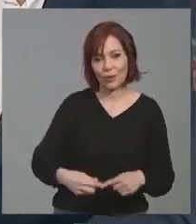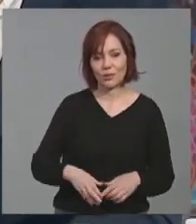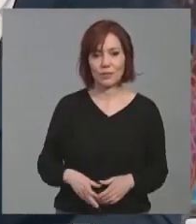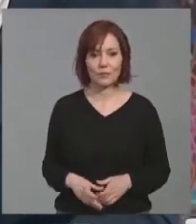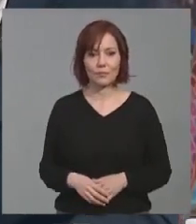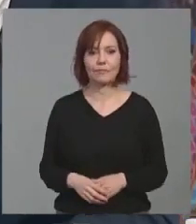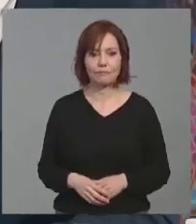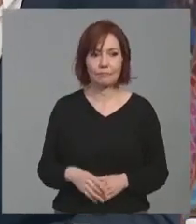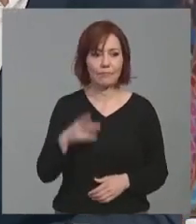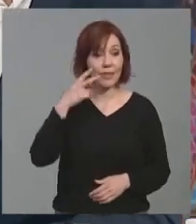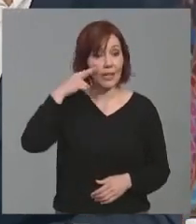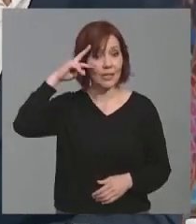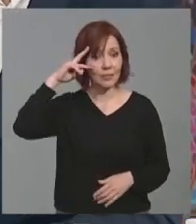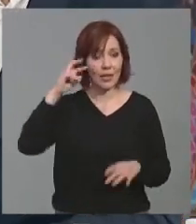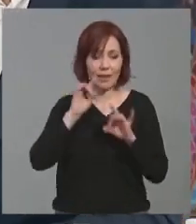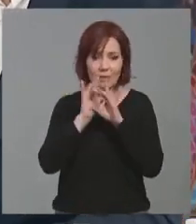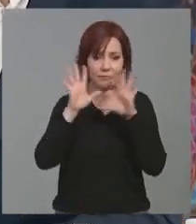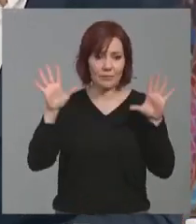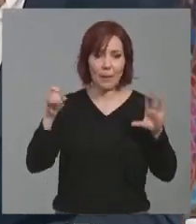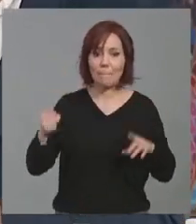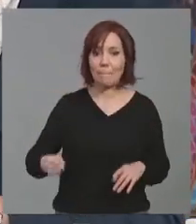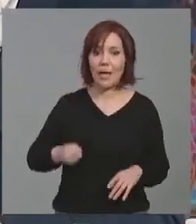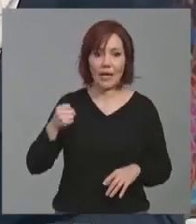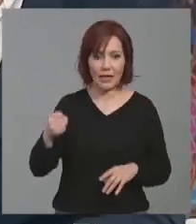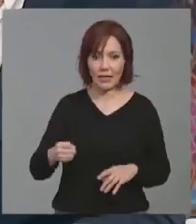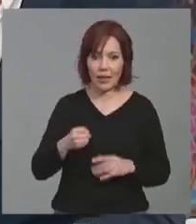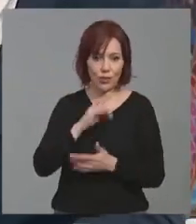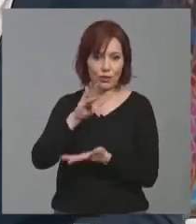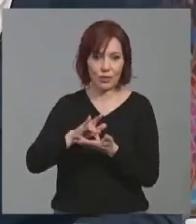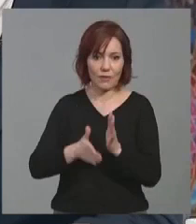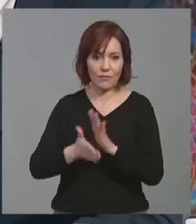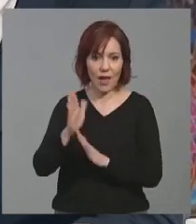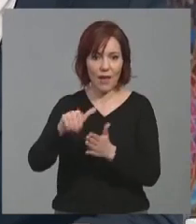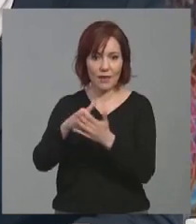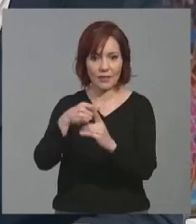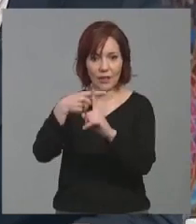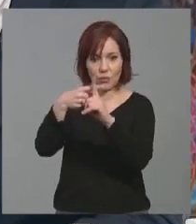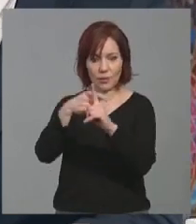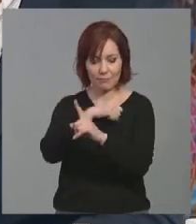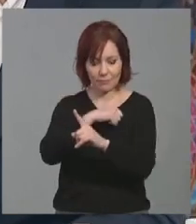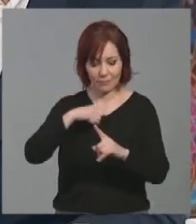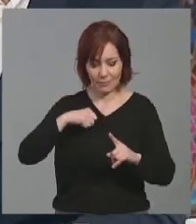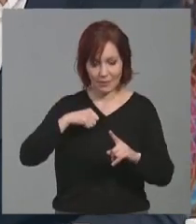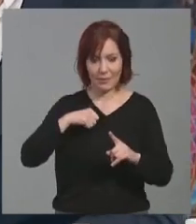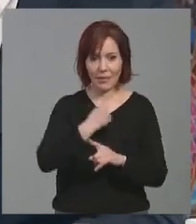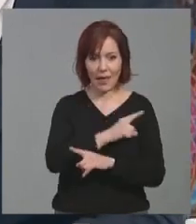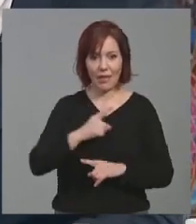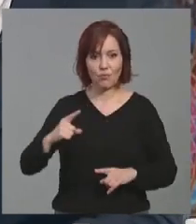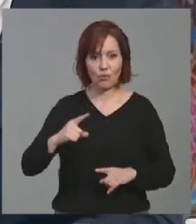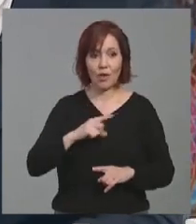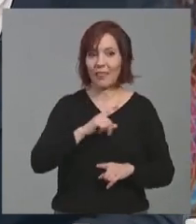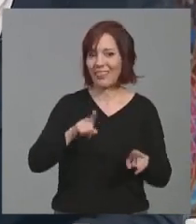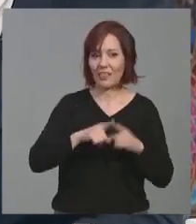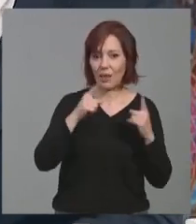experiencia evidentemente es la peregrinación a la cruz y es una experiencia personal de cada uno, ¿no? Incluso sea creyente o no sea